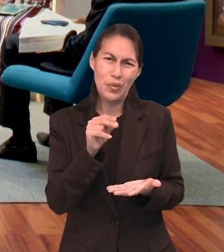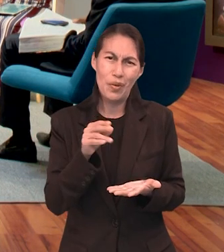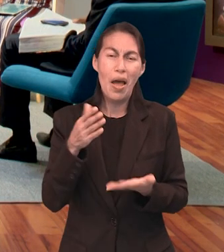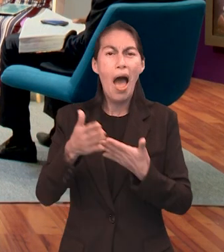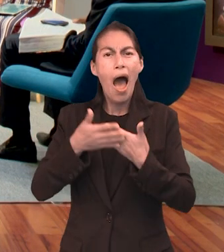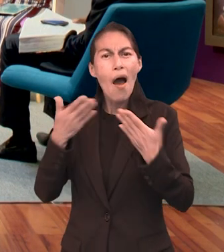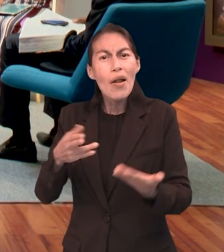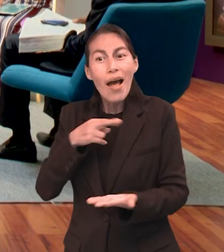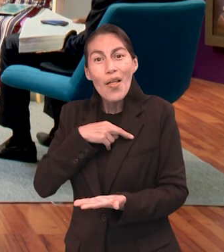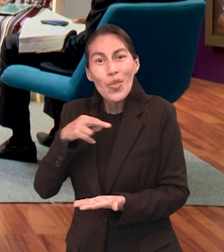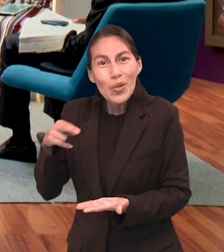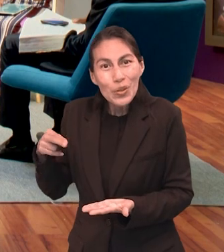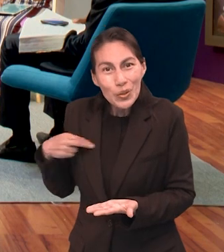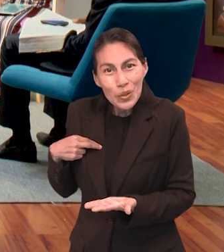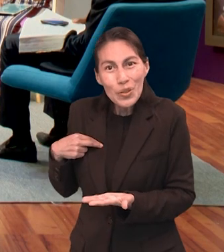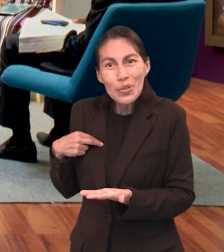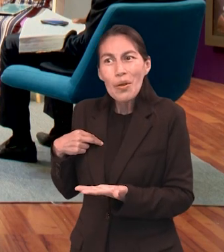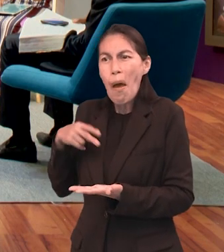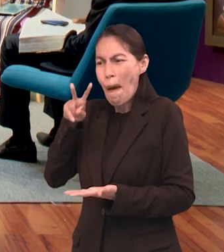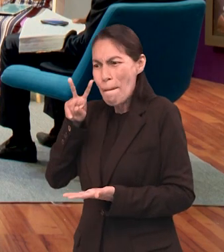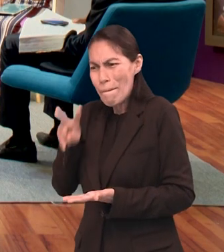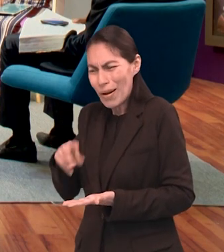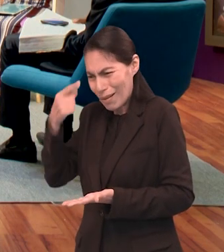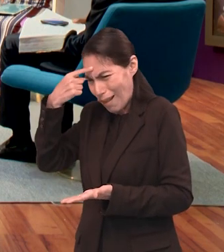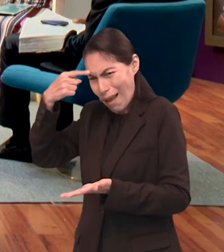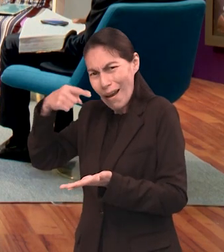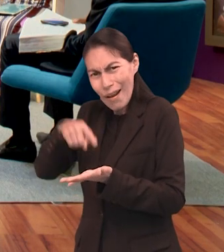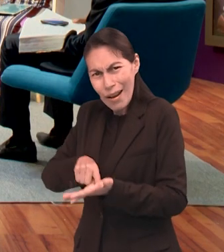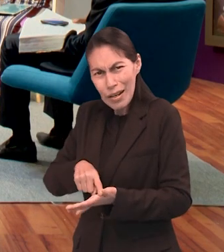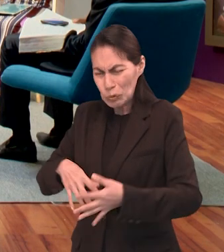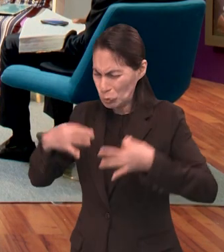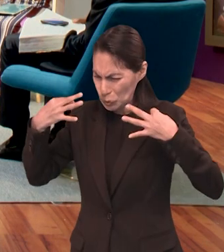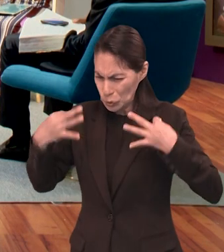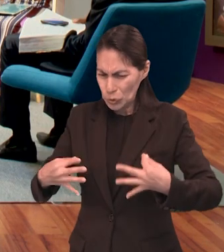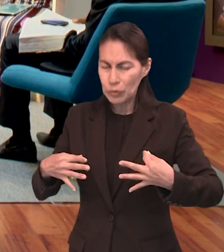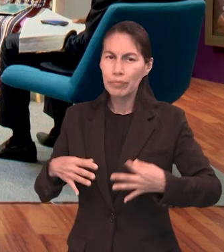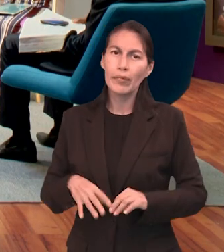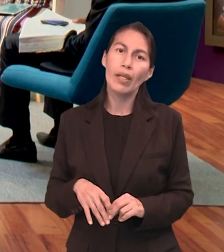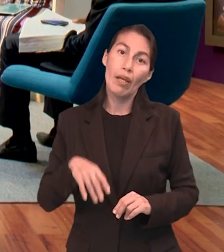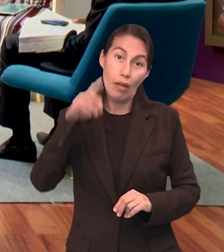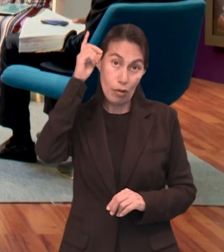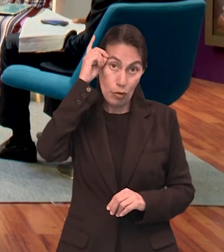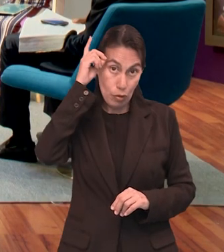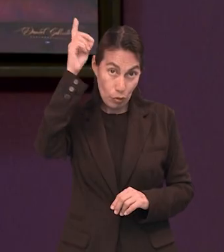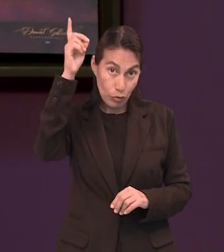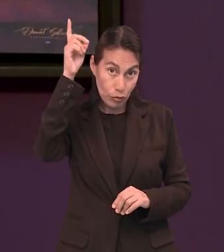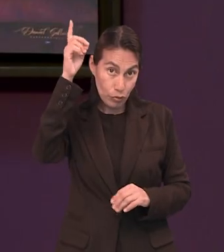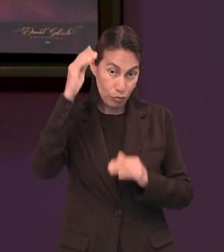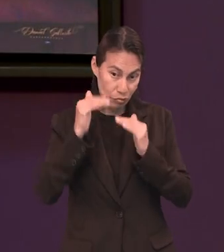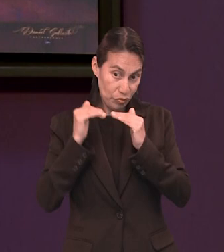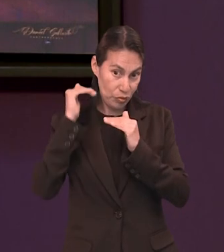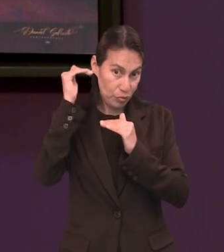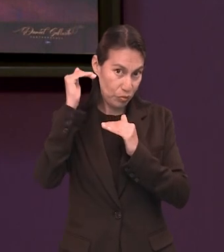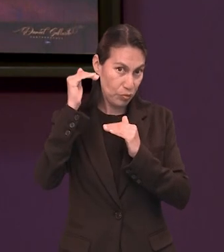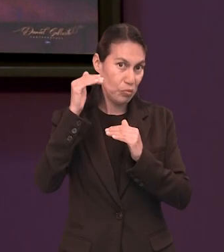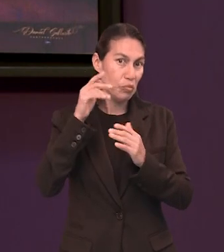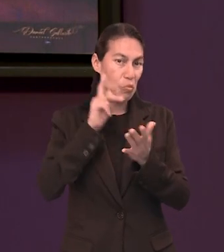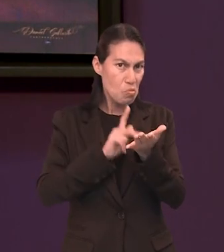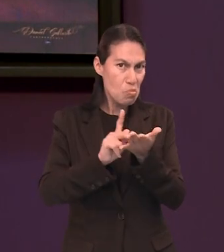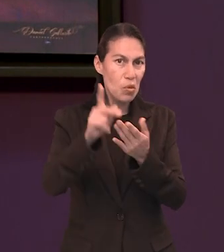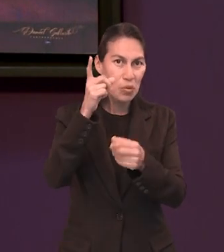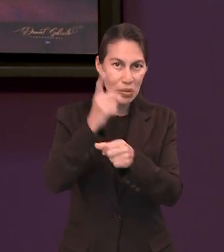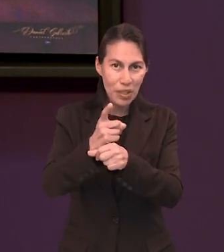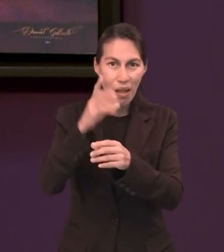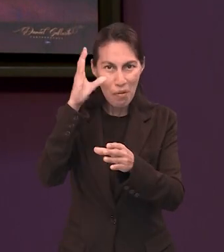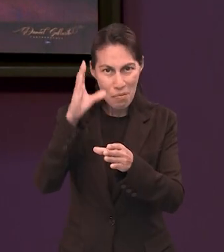nosotros debemos vivir en relación a esta gran verdad que ya es un hecho. Y cumplió la voluntad de Dios, ¿no? Al final de